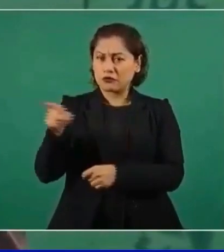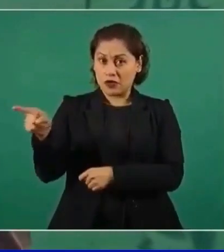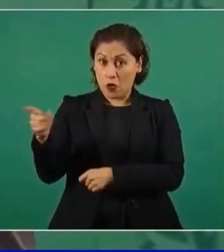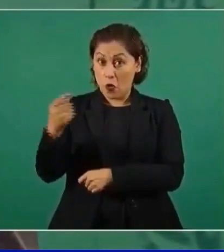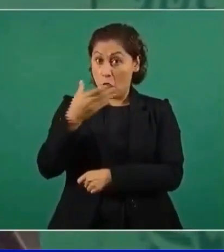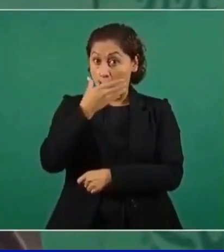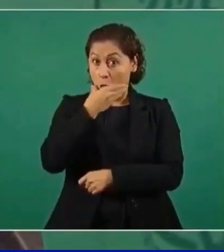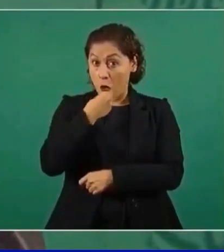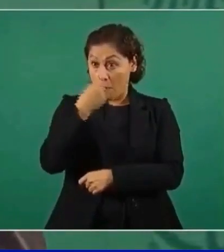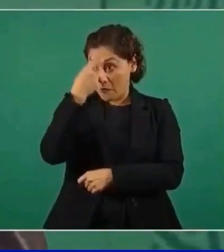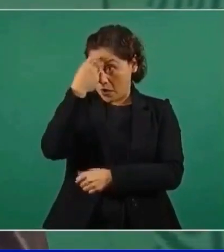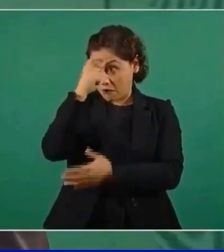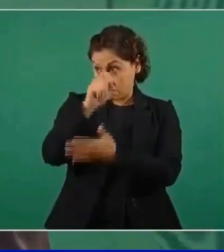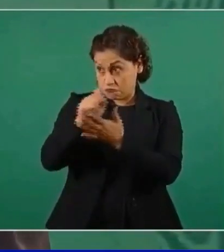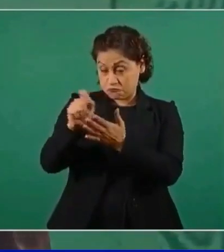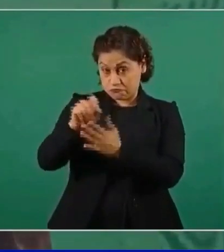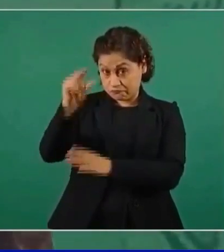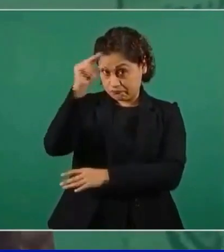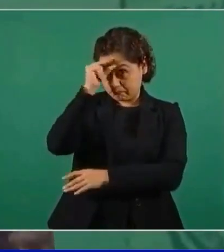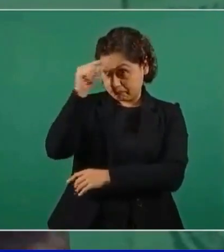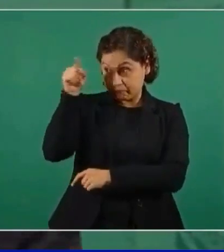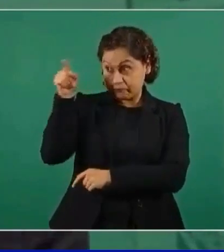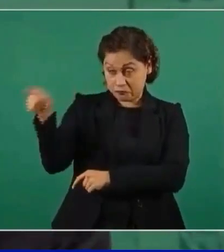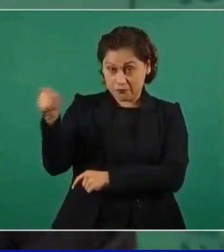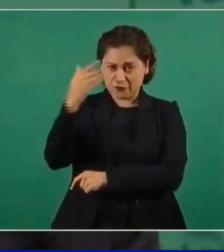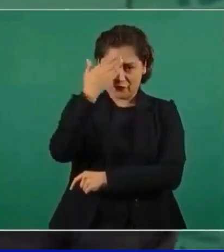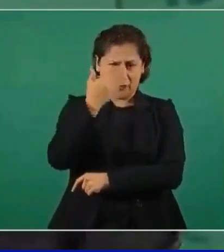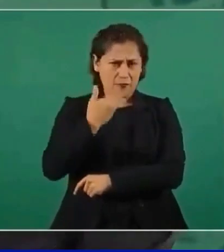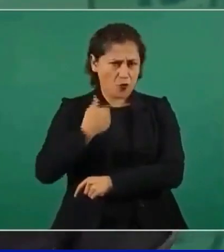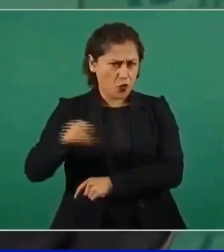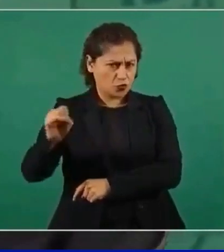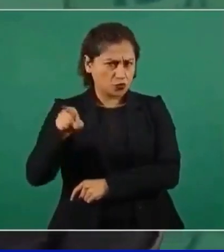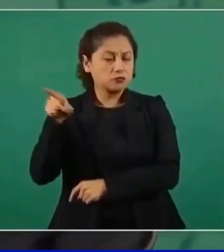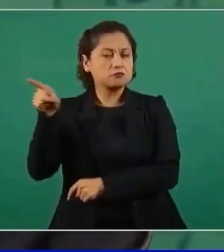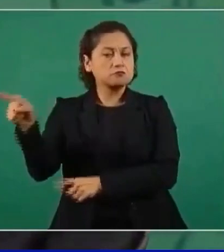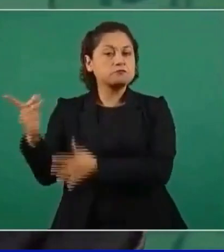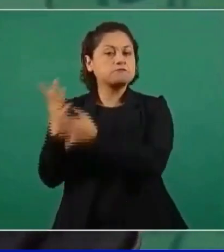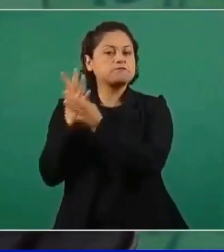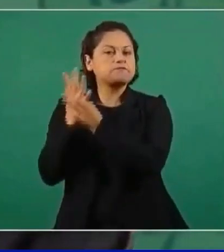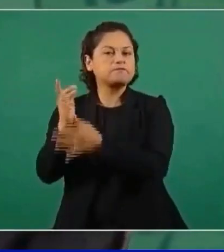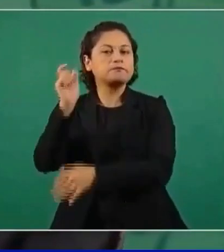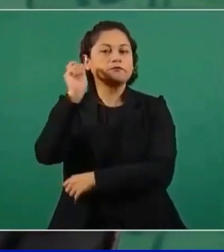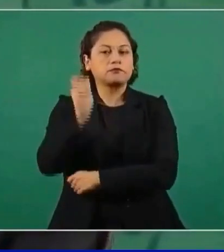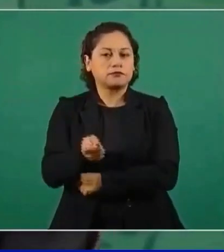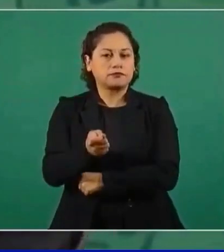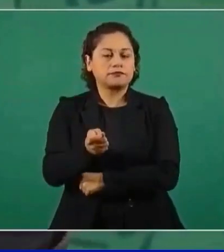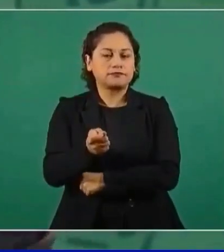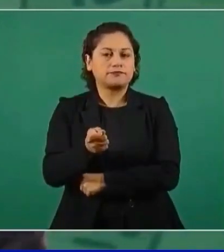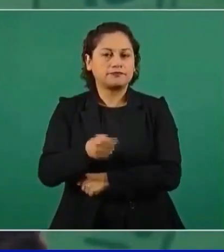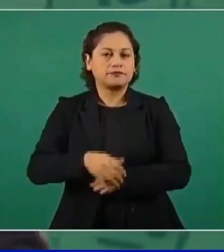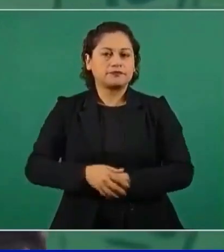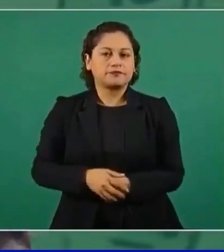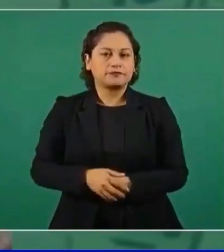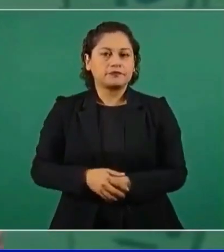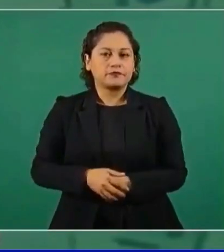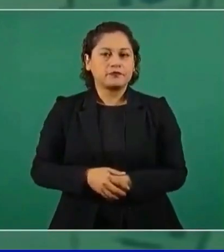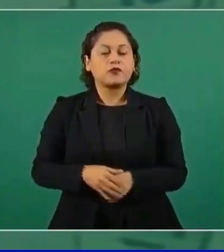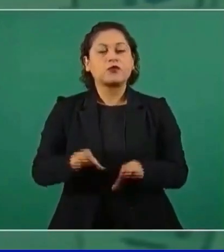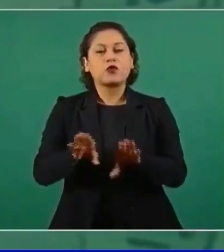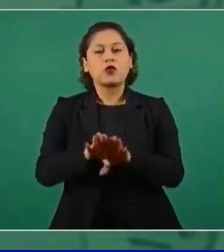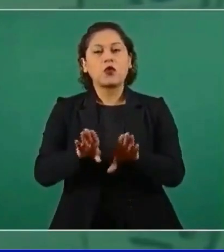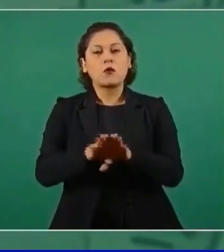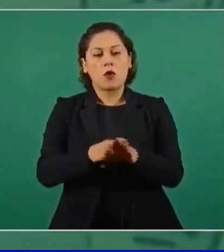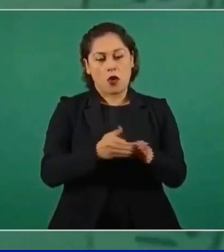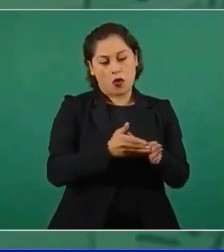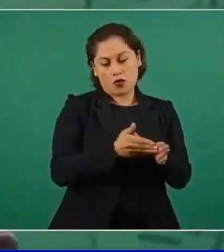que no había que politizar la historia. que no